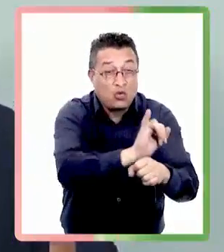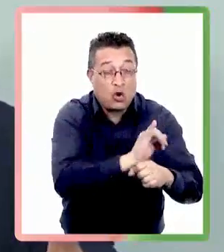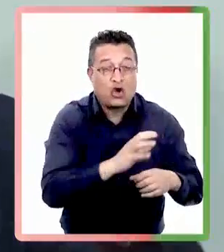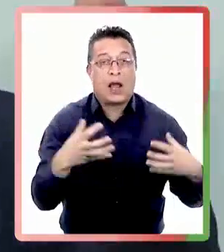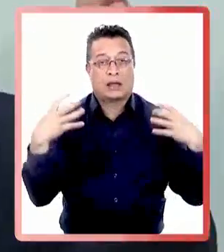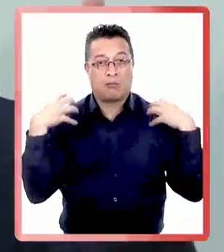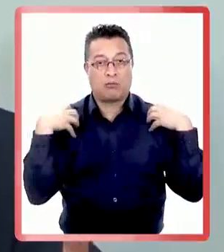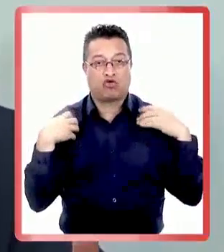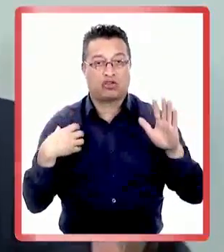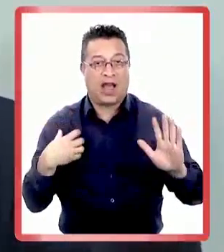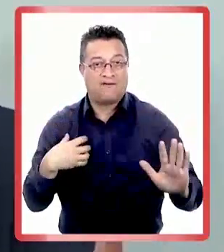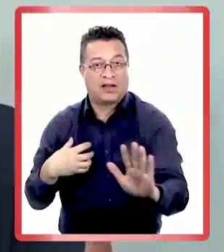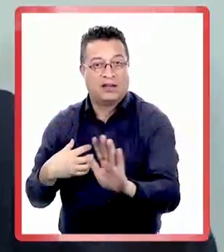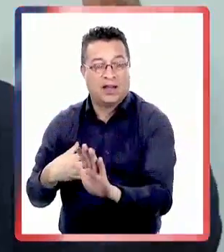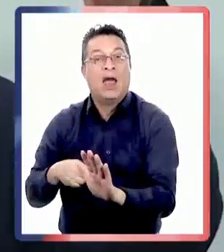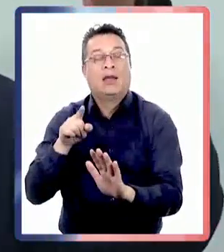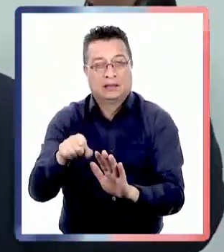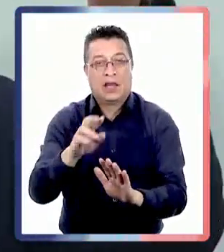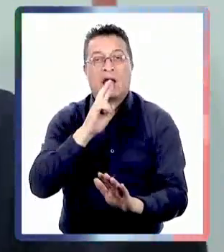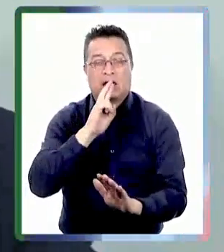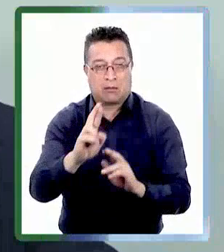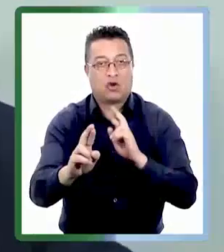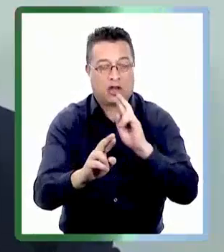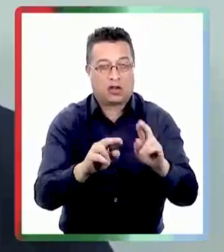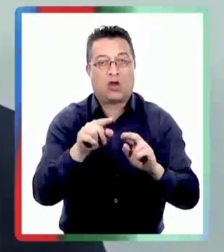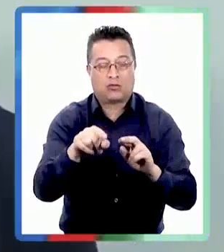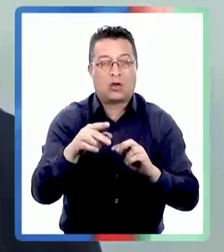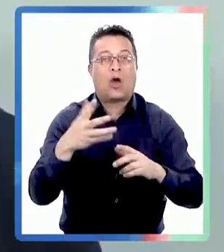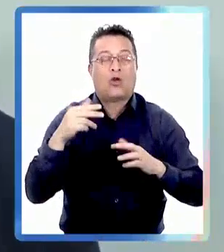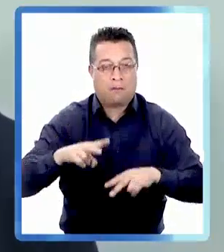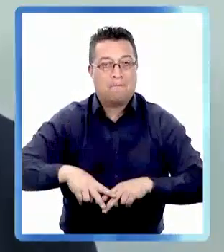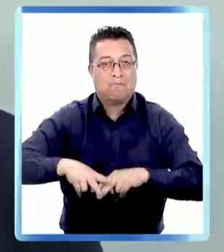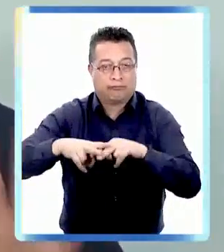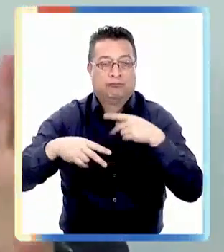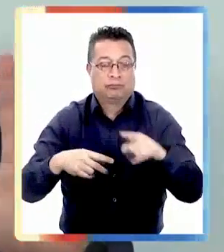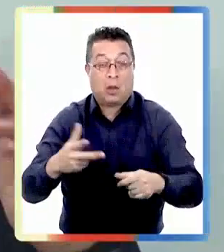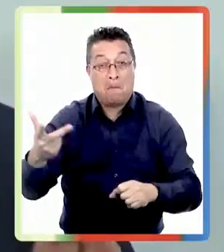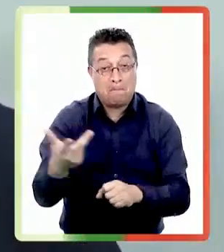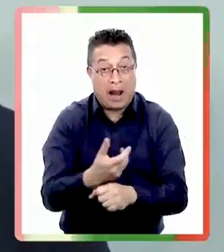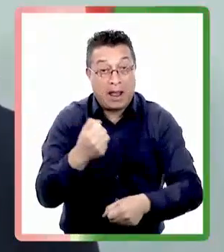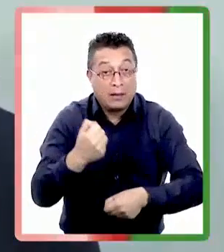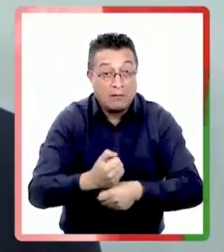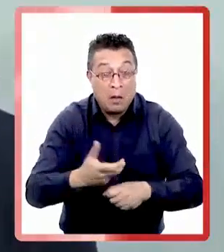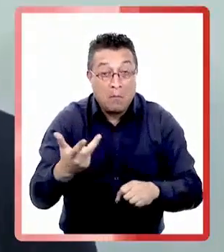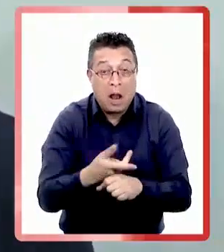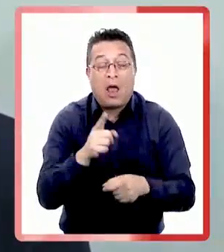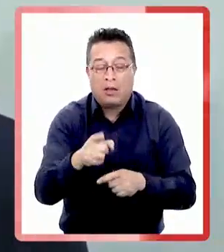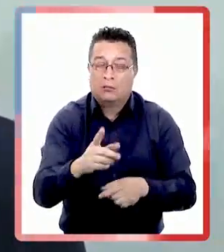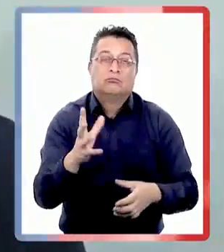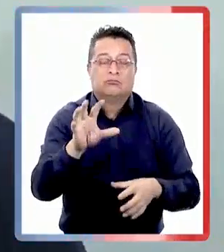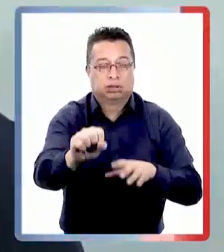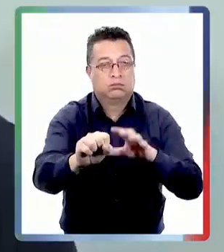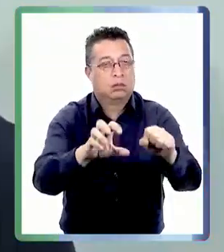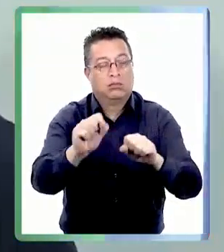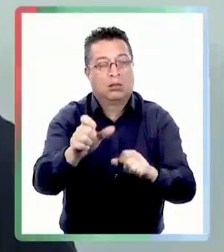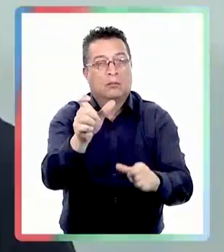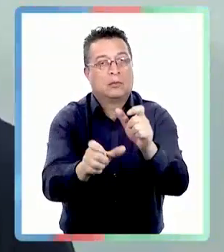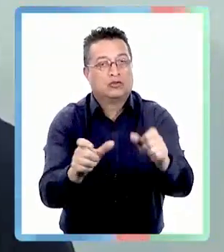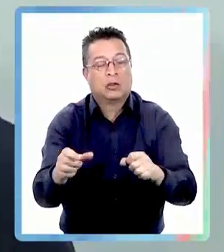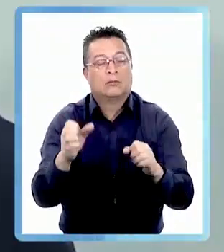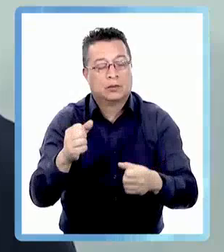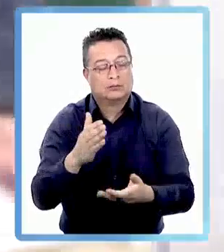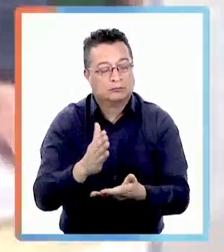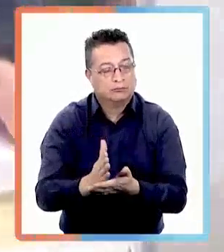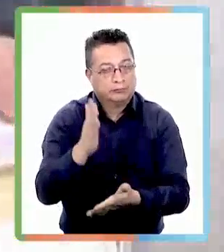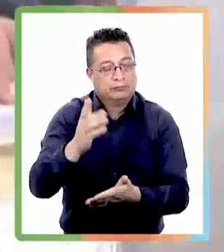responsablemente porque así son y por eso va a responder por su patrimonio si hacen mal la pega contratan a las personas que estiman pertinente para